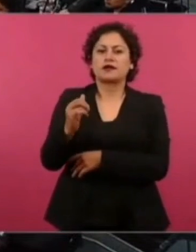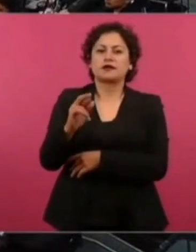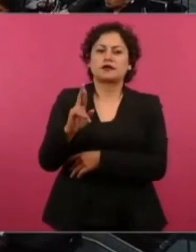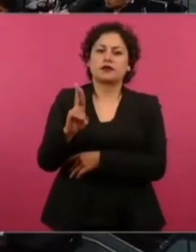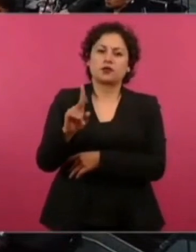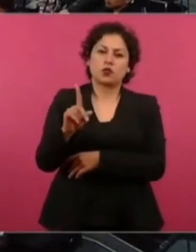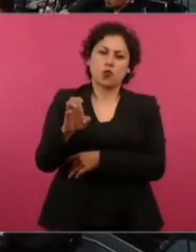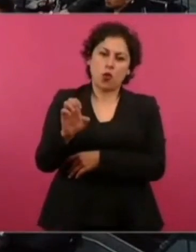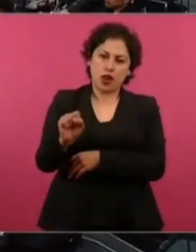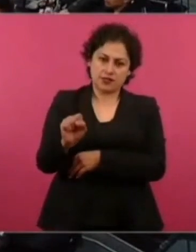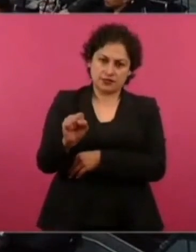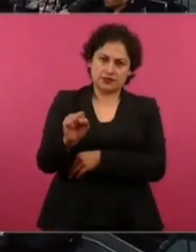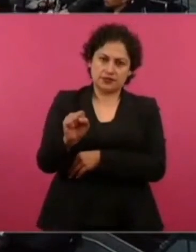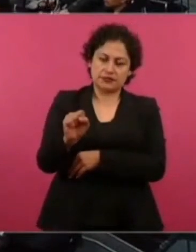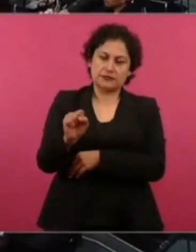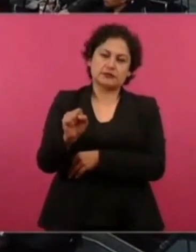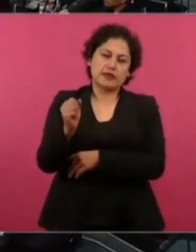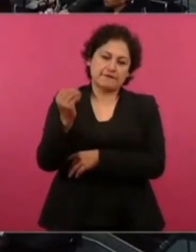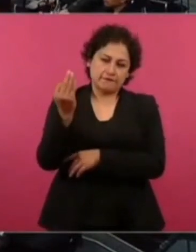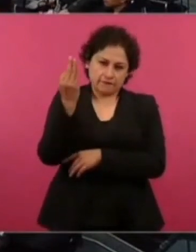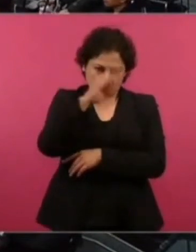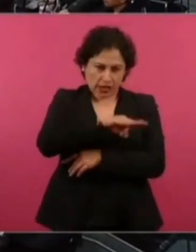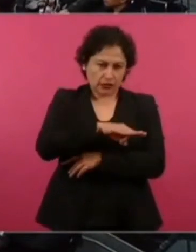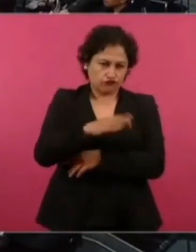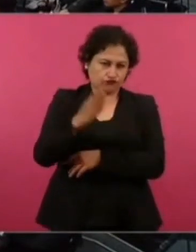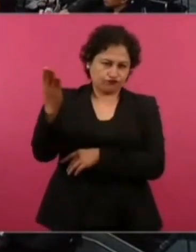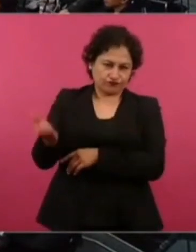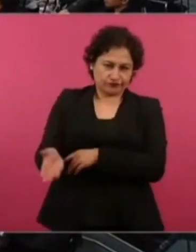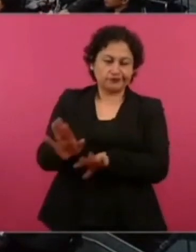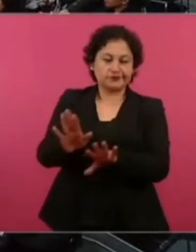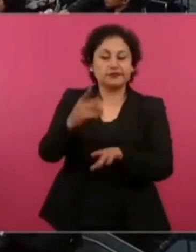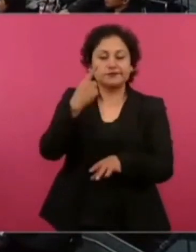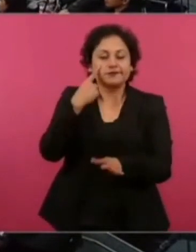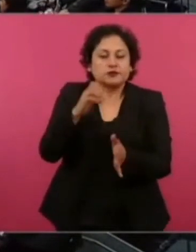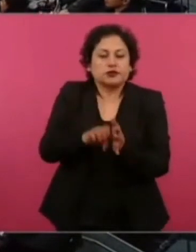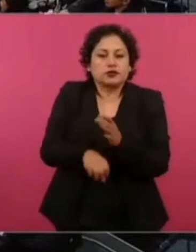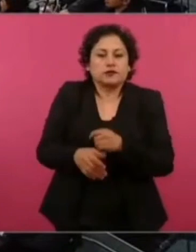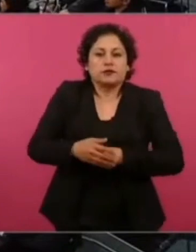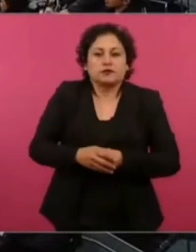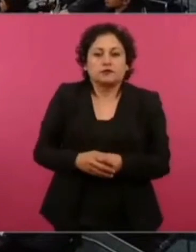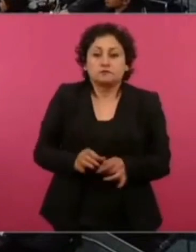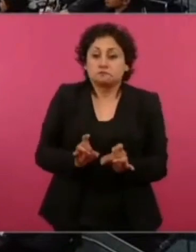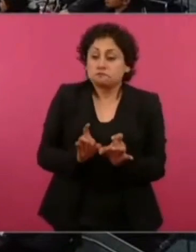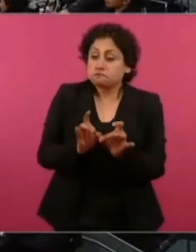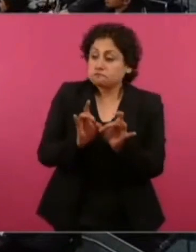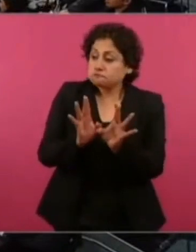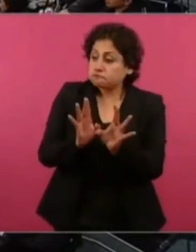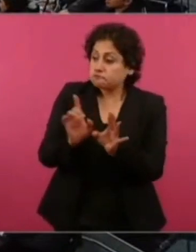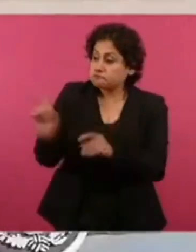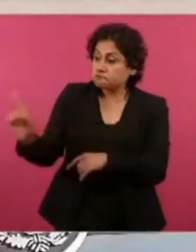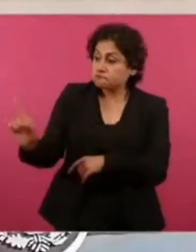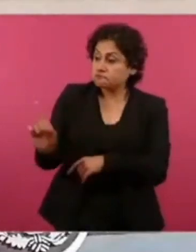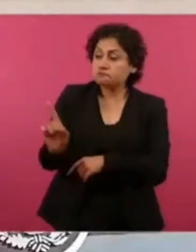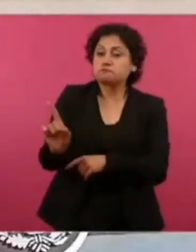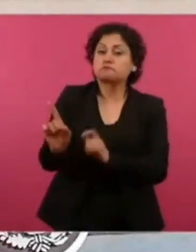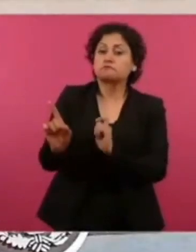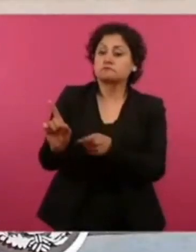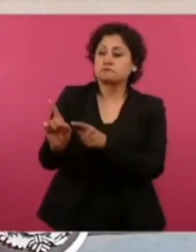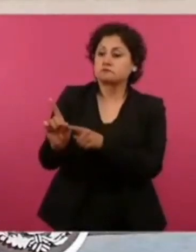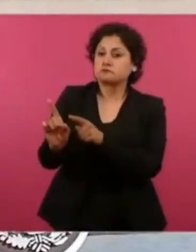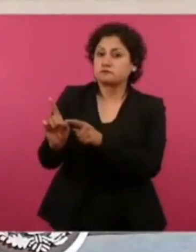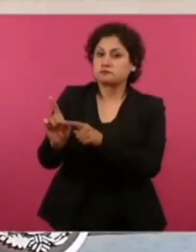De repente aparece que nacieron